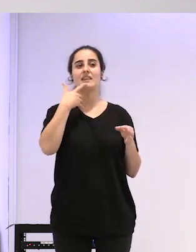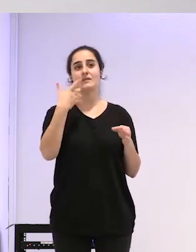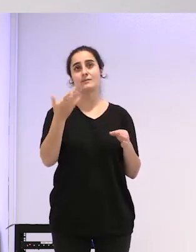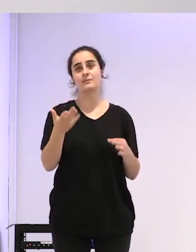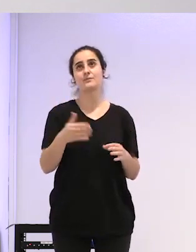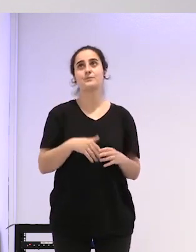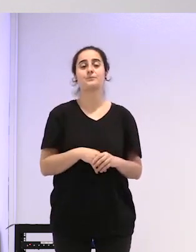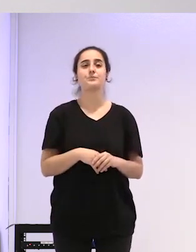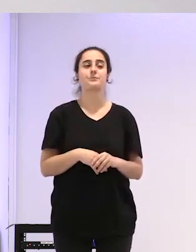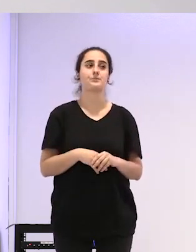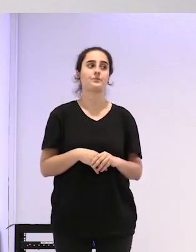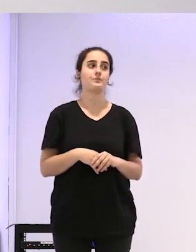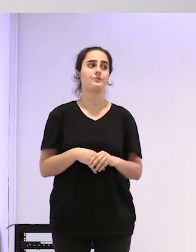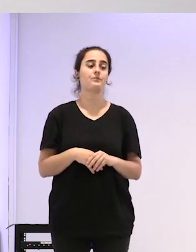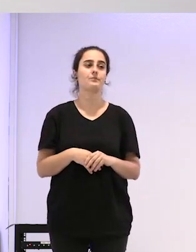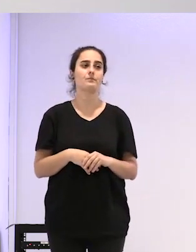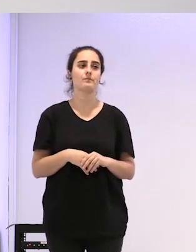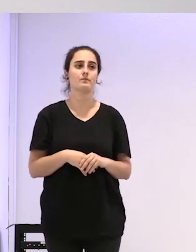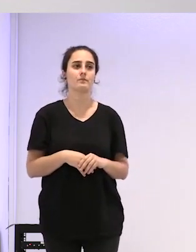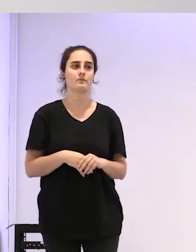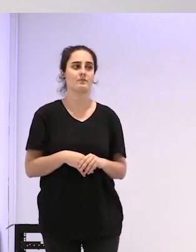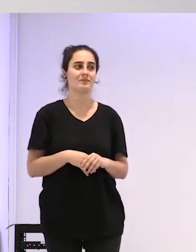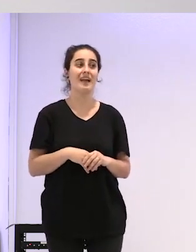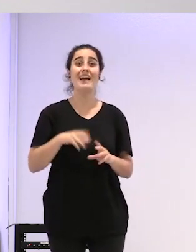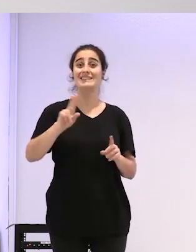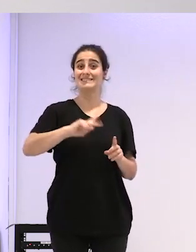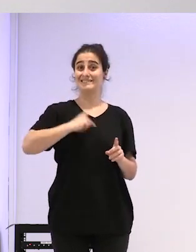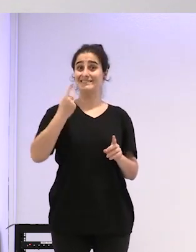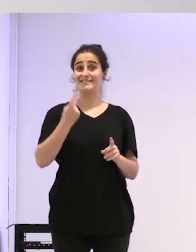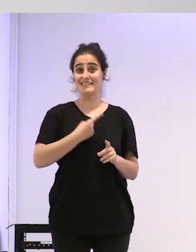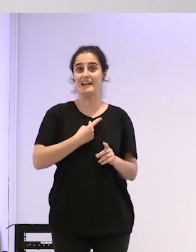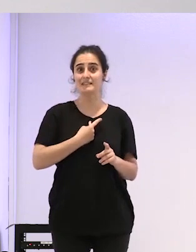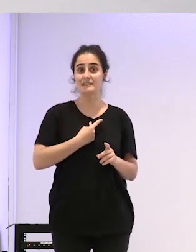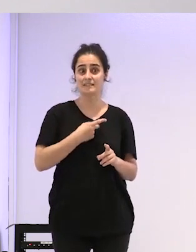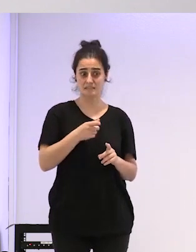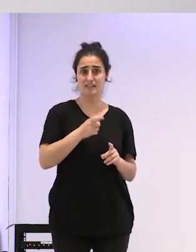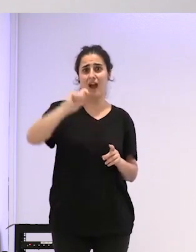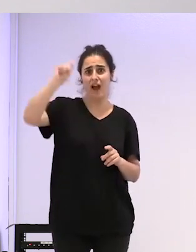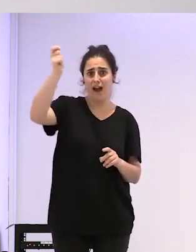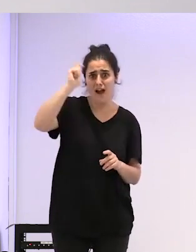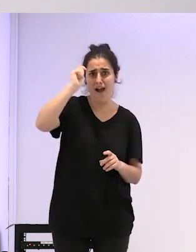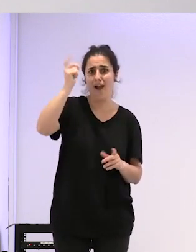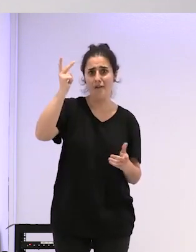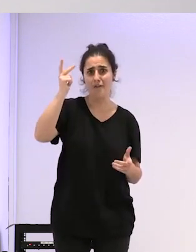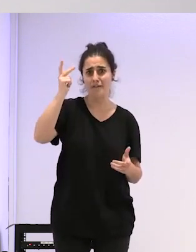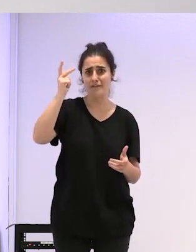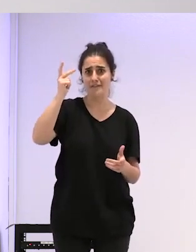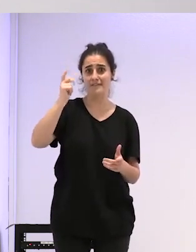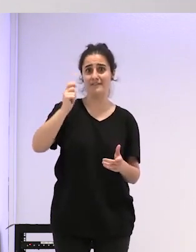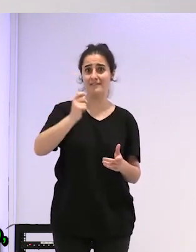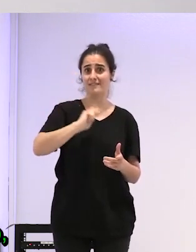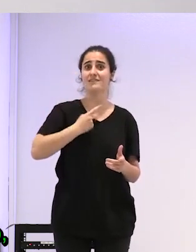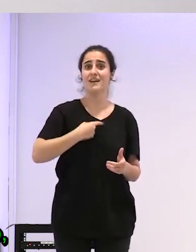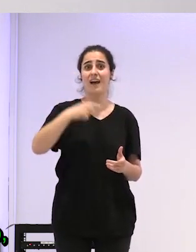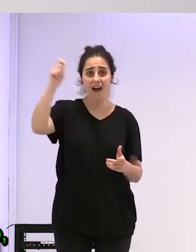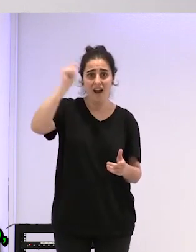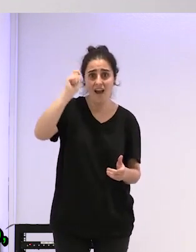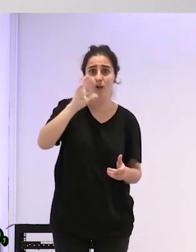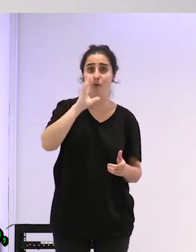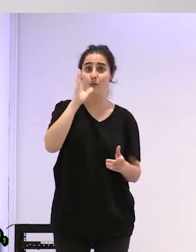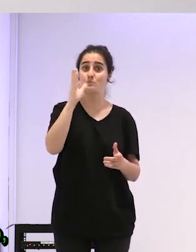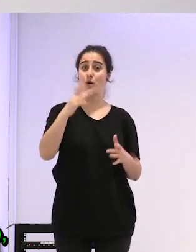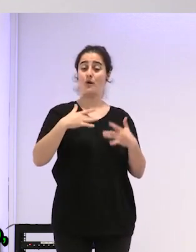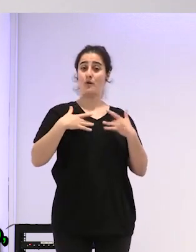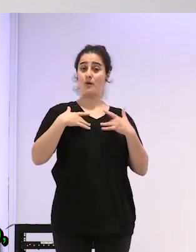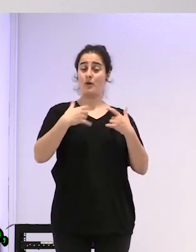pues bueno una situación porque es muy caro ser trans es que es tremendamente caro ser trans porque como sanidad pública